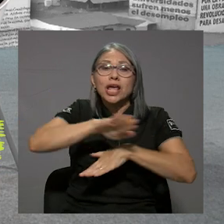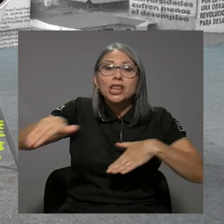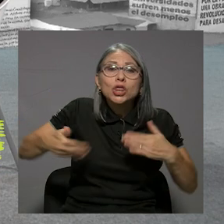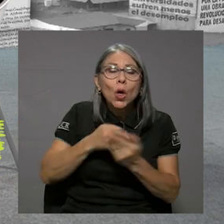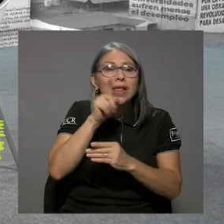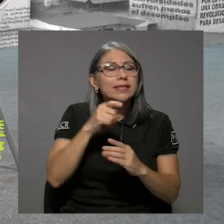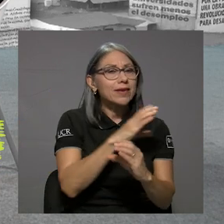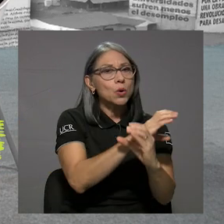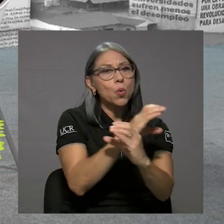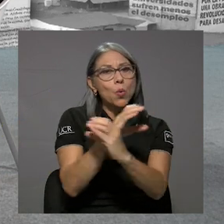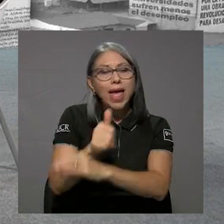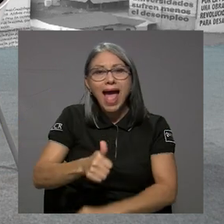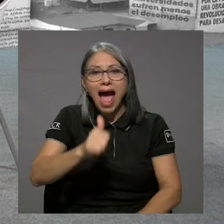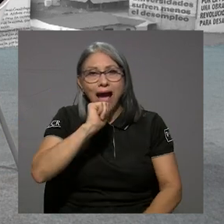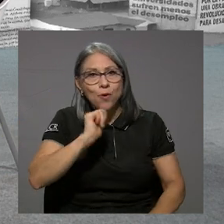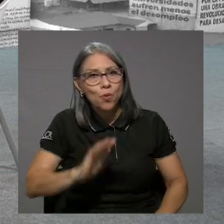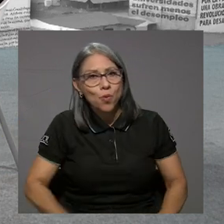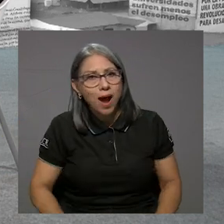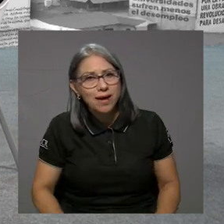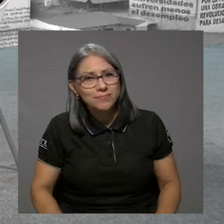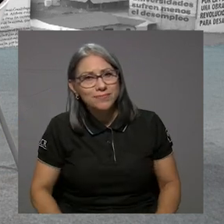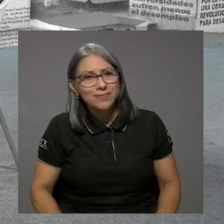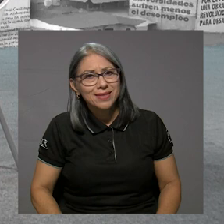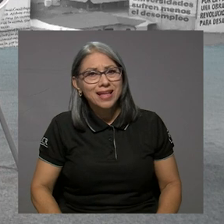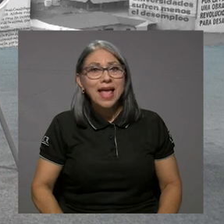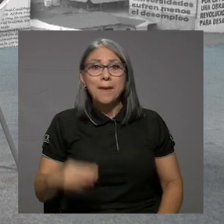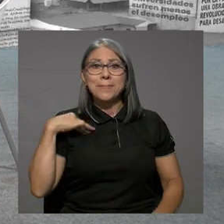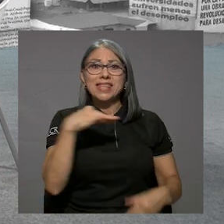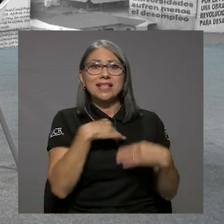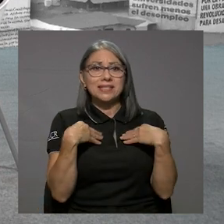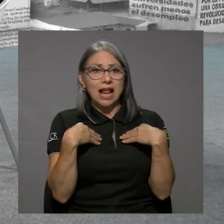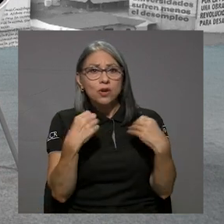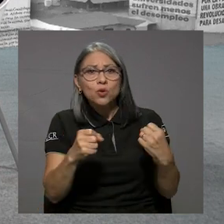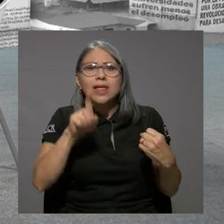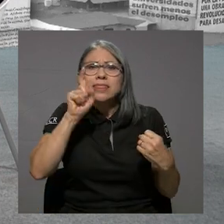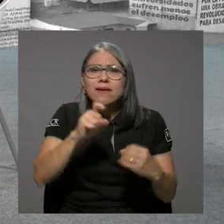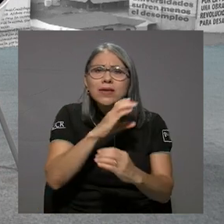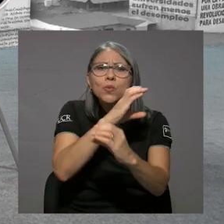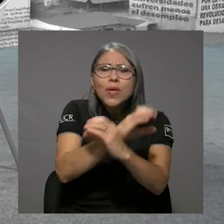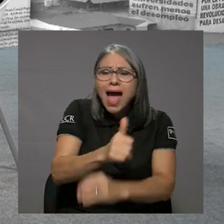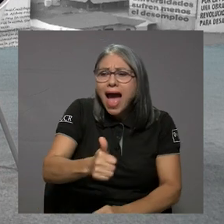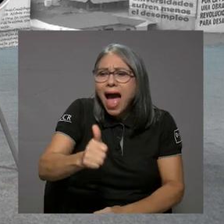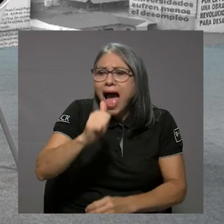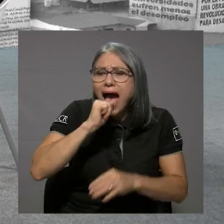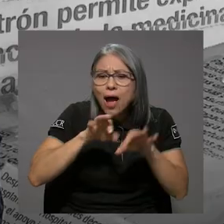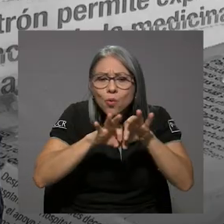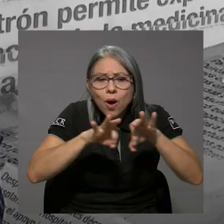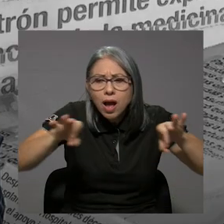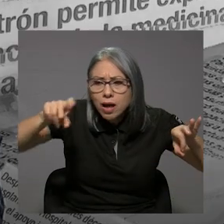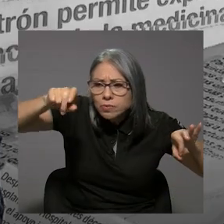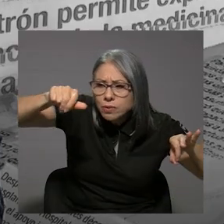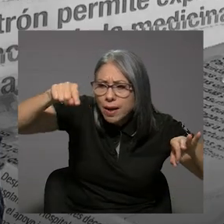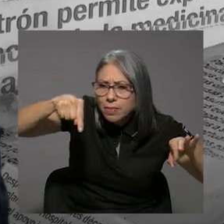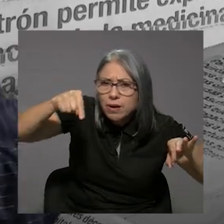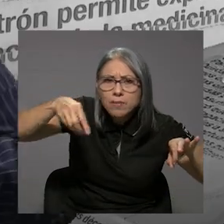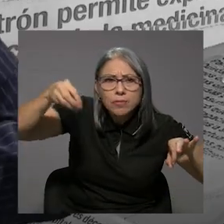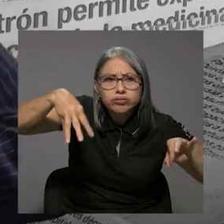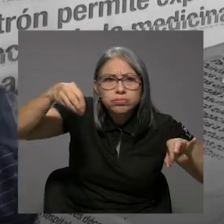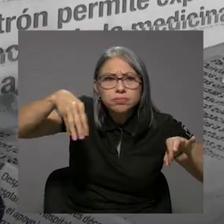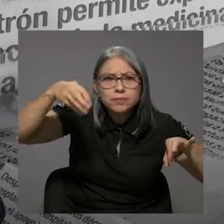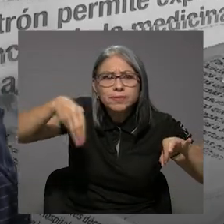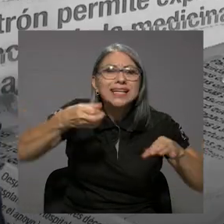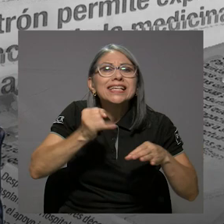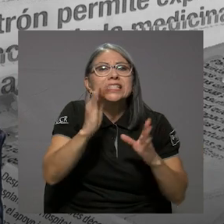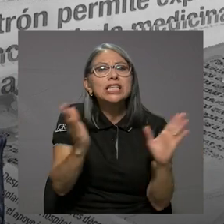que velar por el agua. Salud. Salud es el que tiene que velar por el agua que nos llega. Y si no hay un